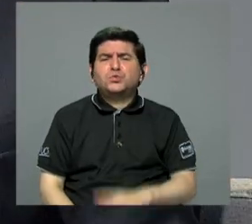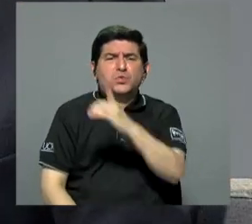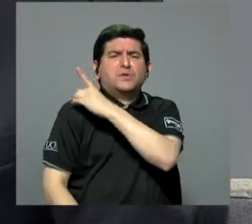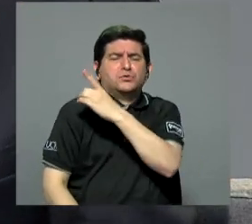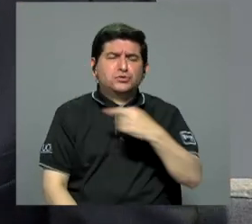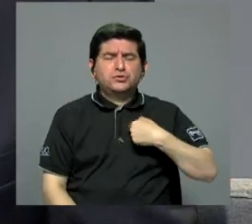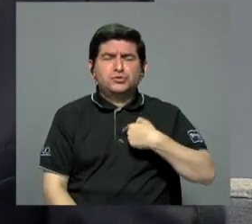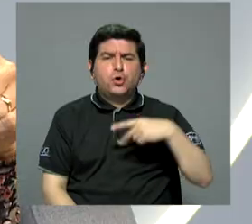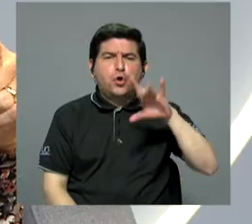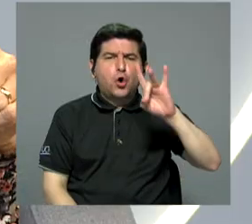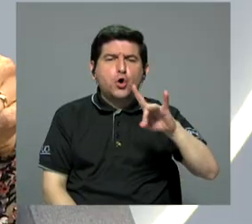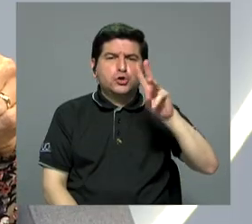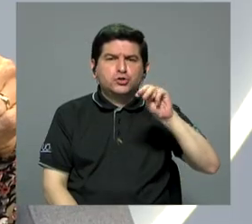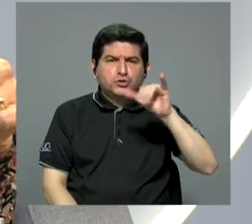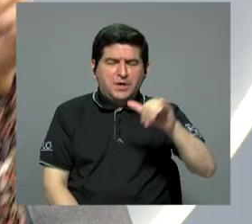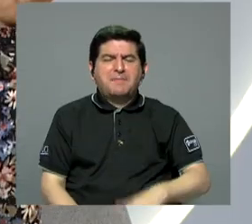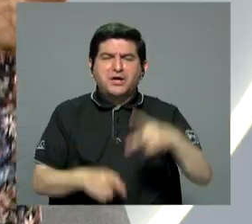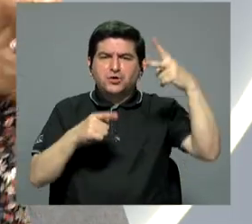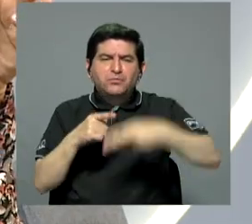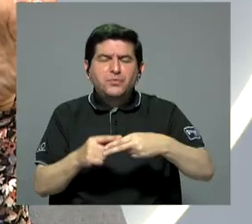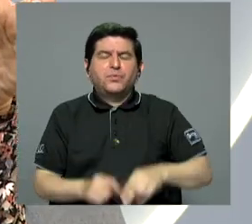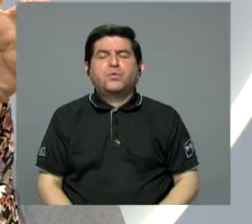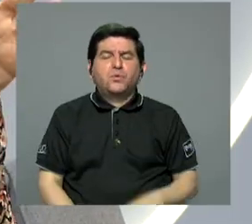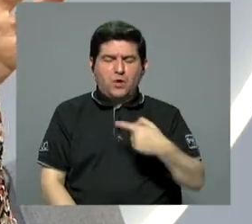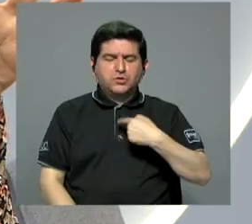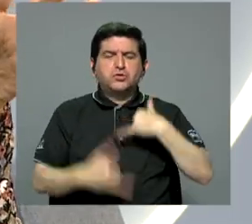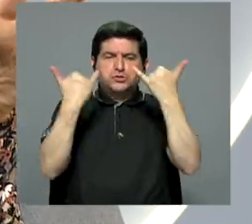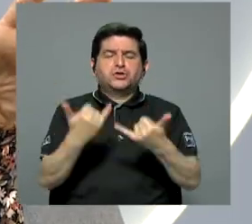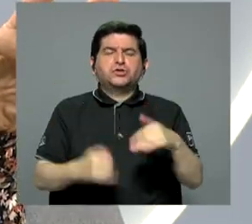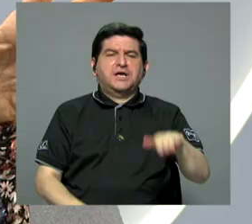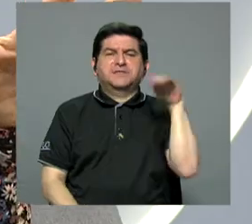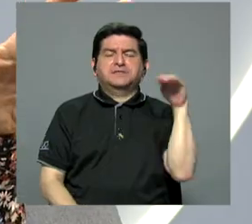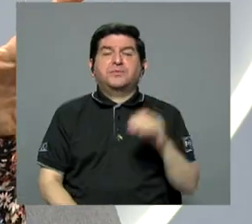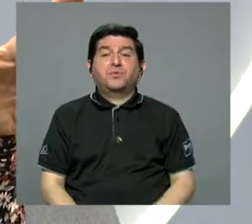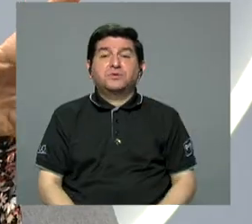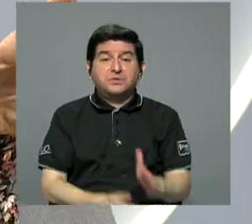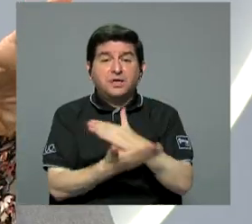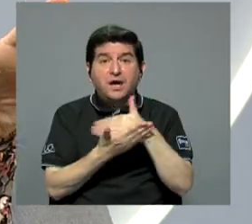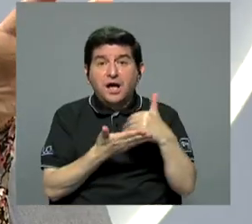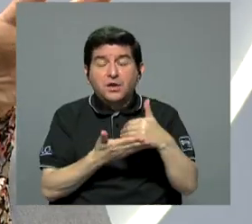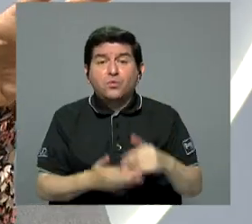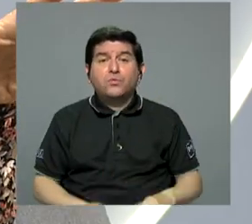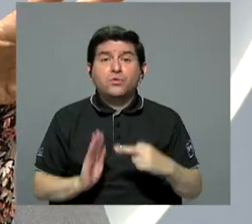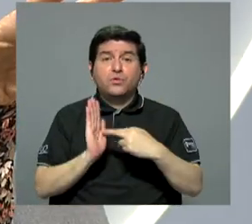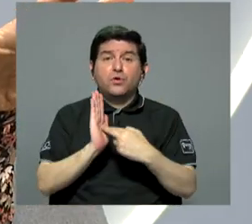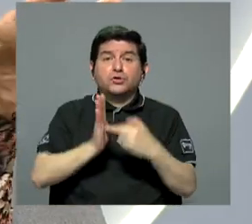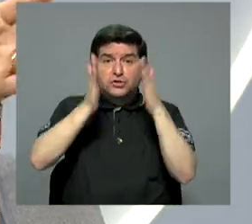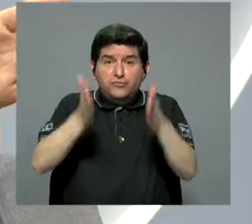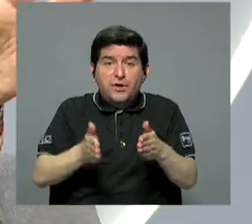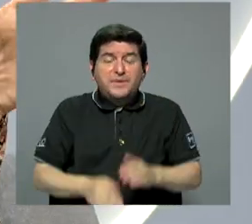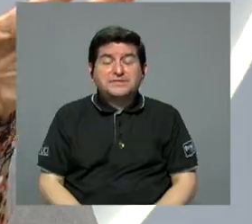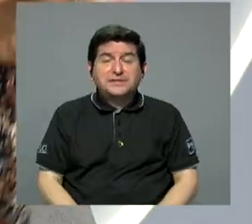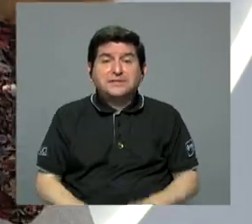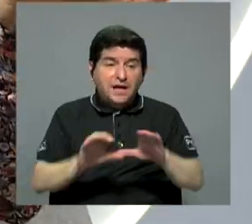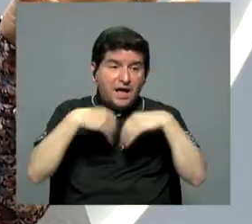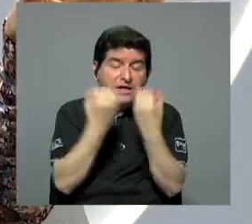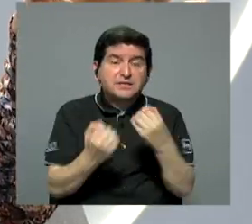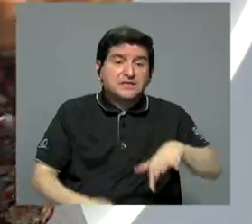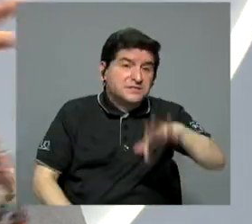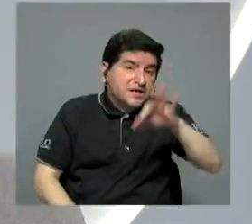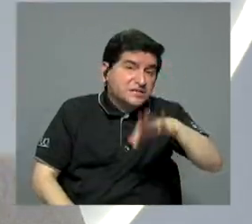corto el rabo el 8 de mayo, cuando llegue Zapote. Bueno, hay unos que son representantes de organizaciones y demás, que esos se eligen.